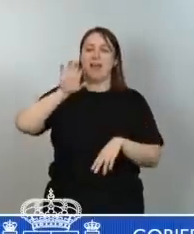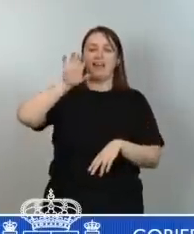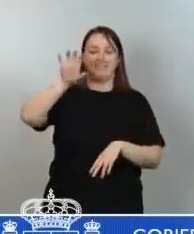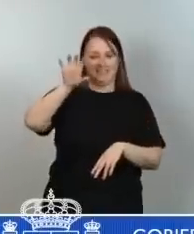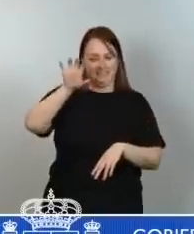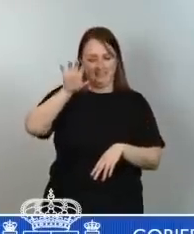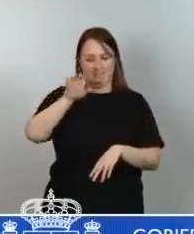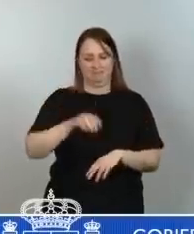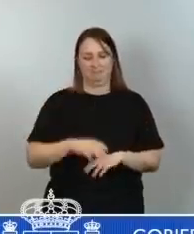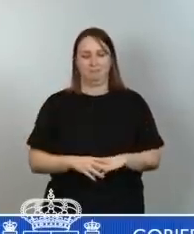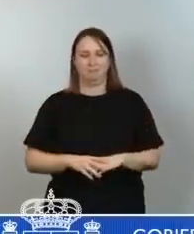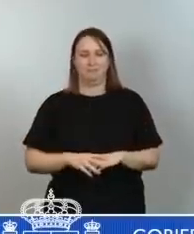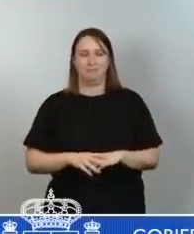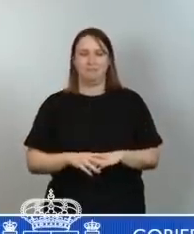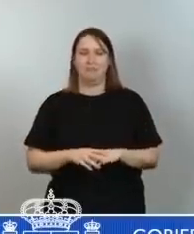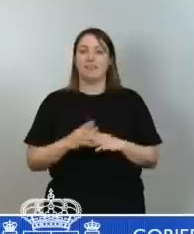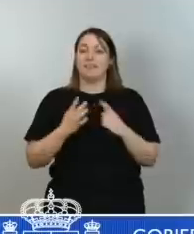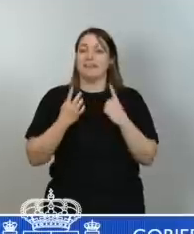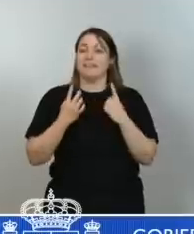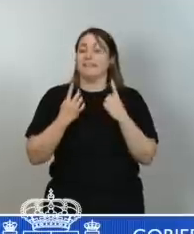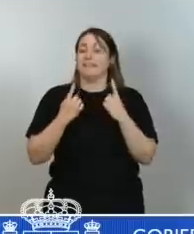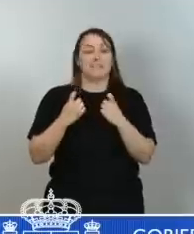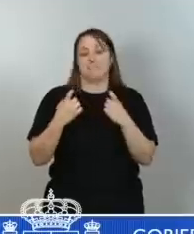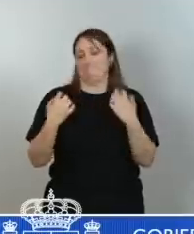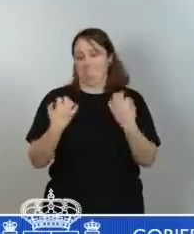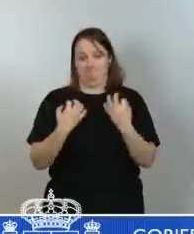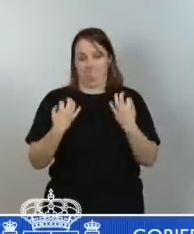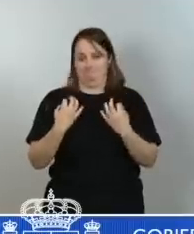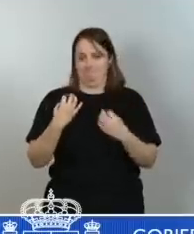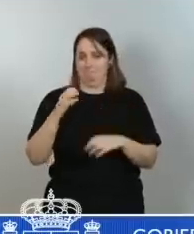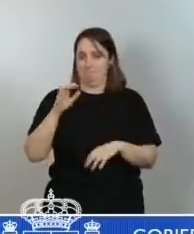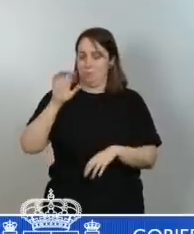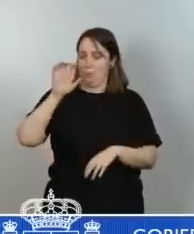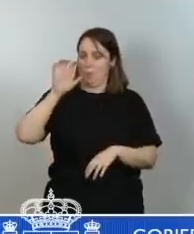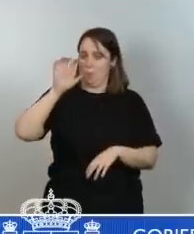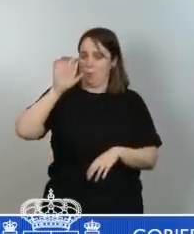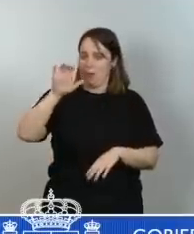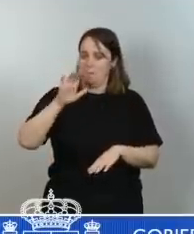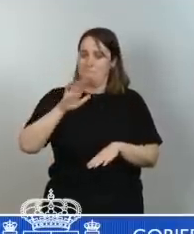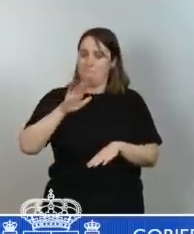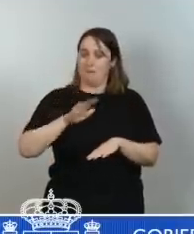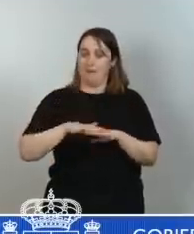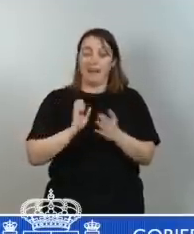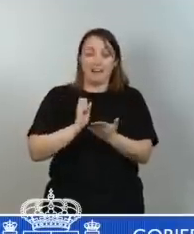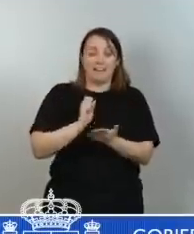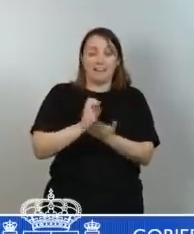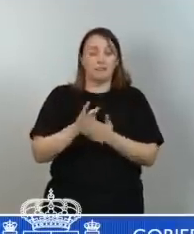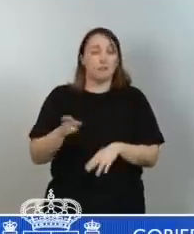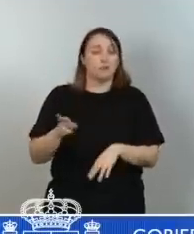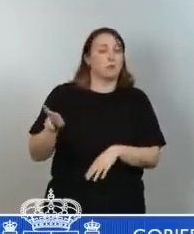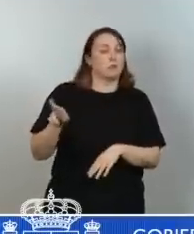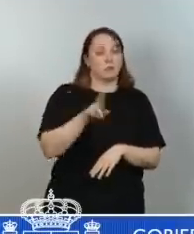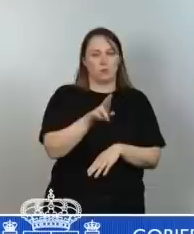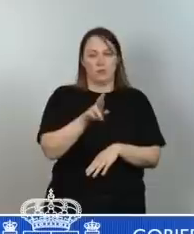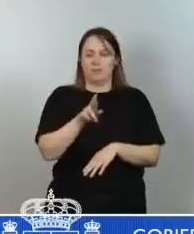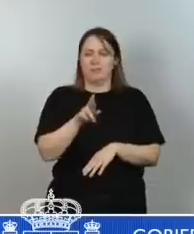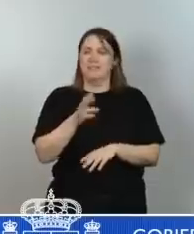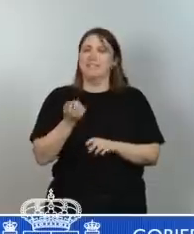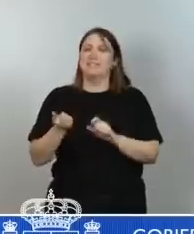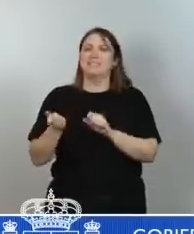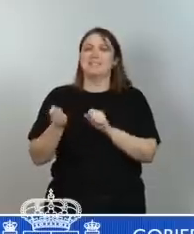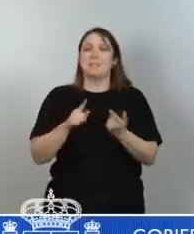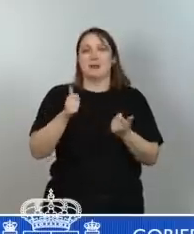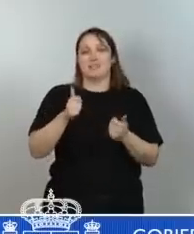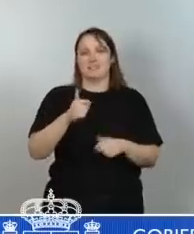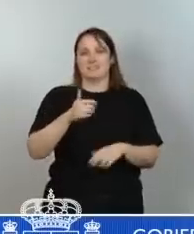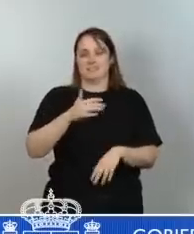Necesitamos un Estado para afrontar los retos del plan de reconstrucción que se parezca más a España. Yo no estoy de acuerdo